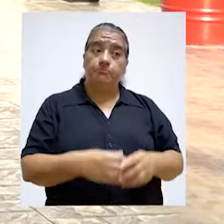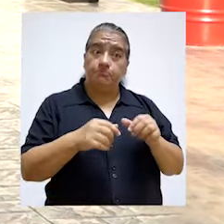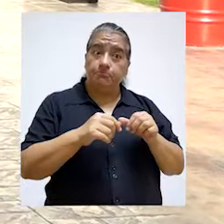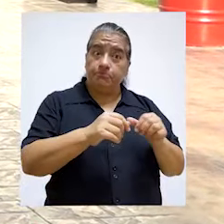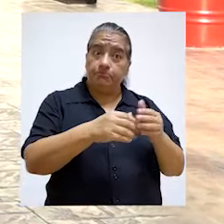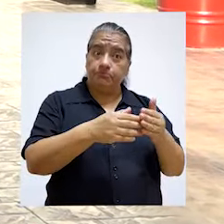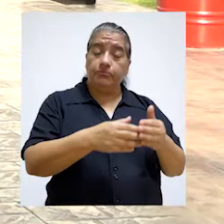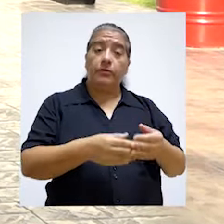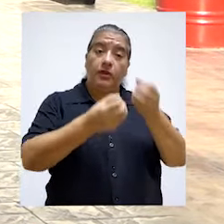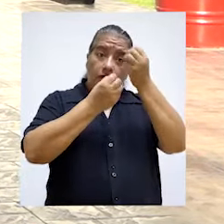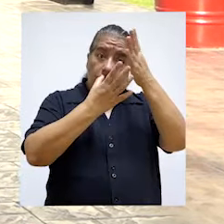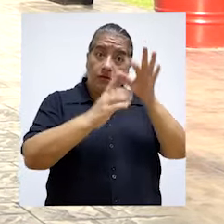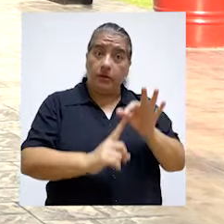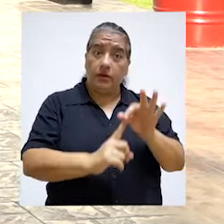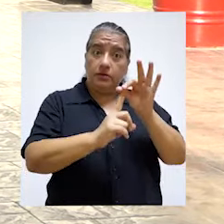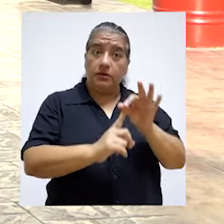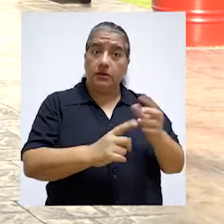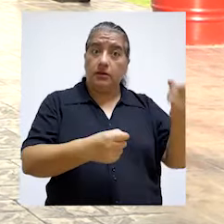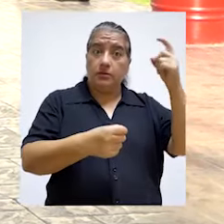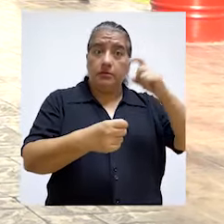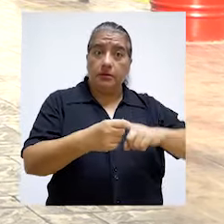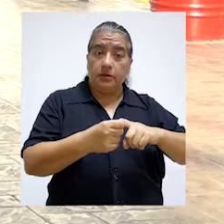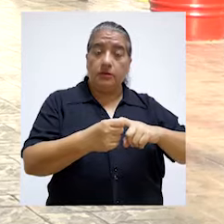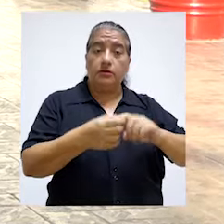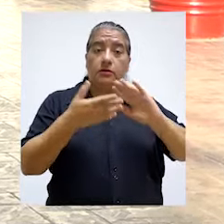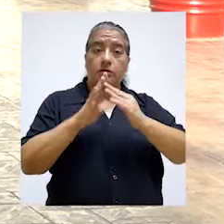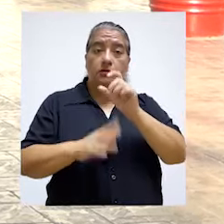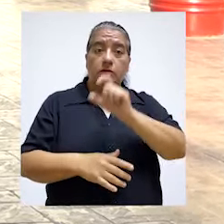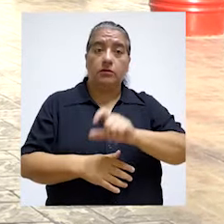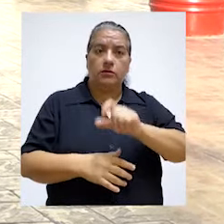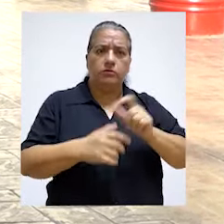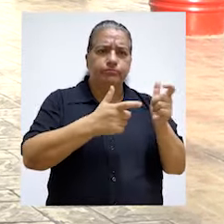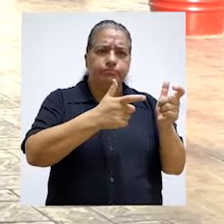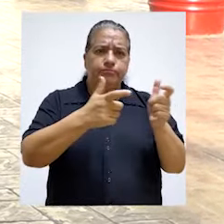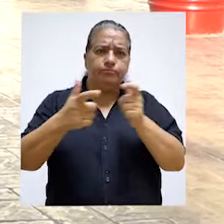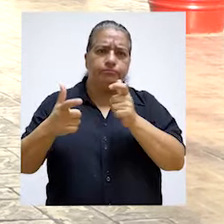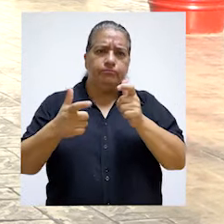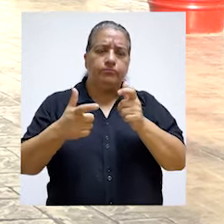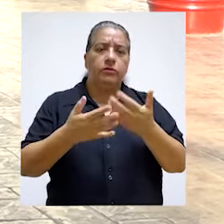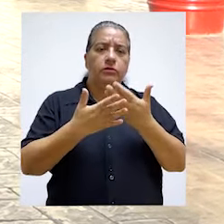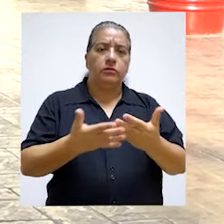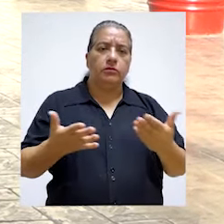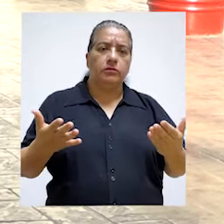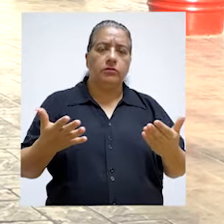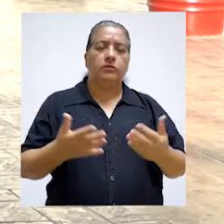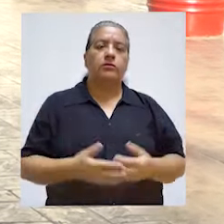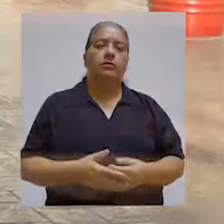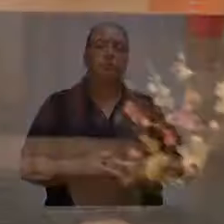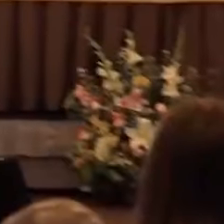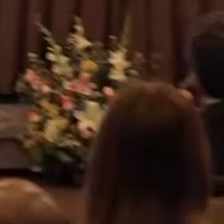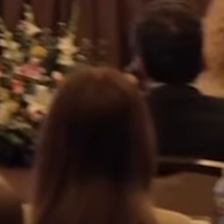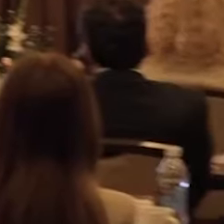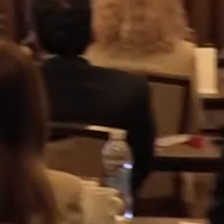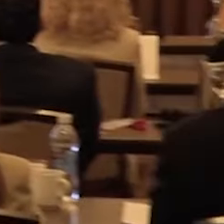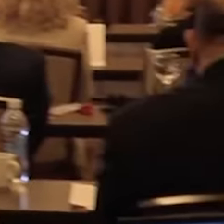A continuación, nuestro informe especial sobre la participación ciudadana en la fiscalización de los recursos públicos.